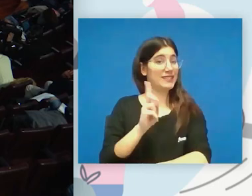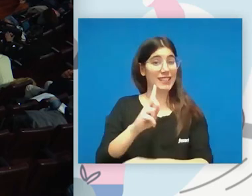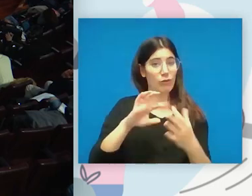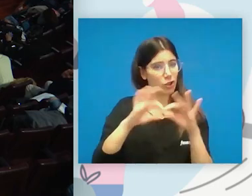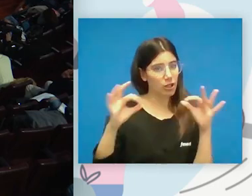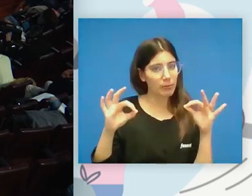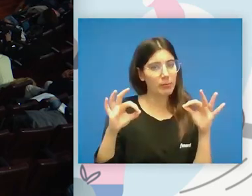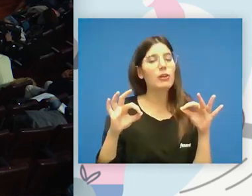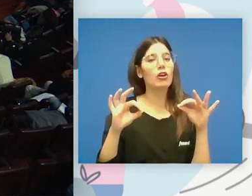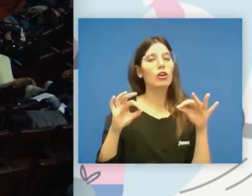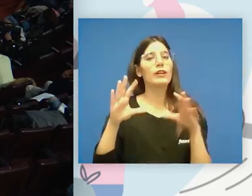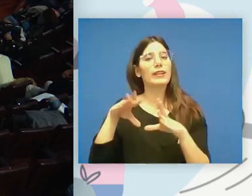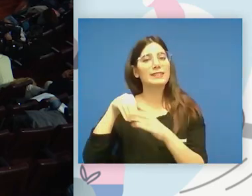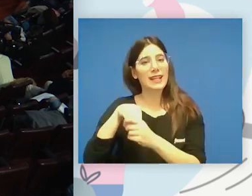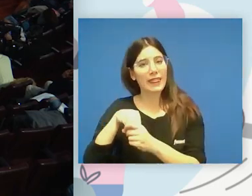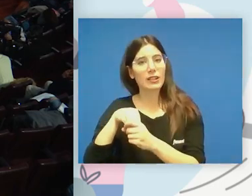en el paralimpismo?